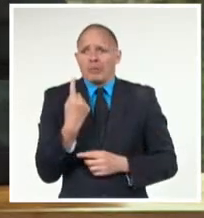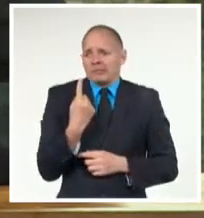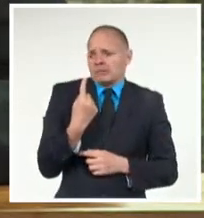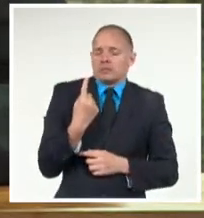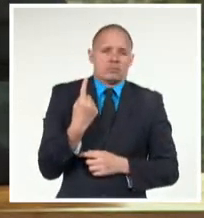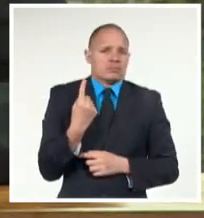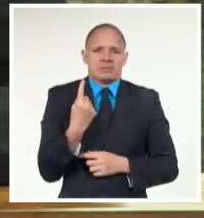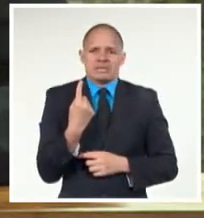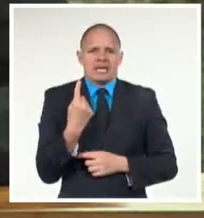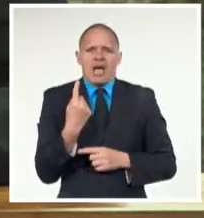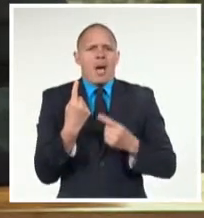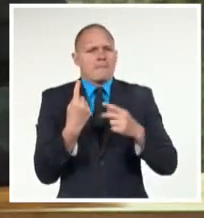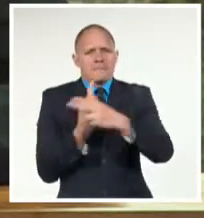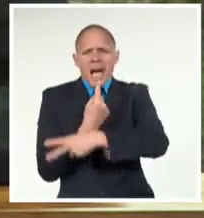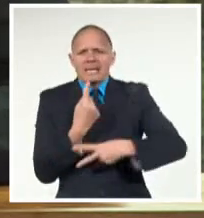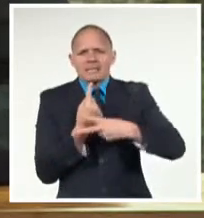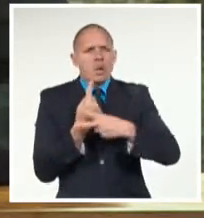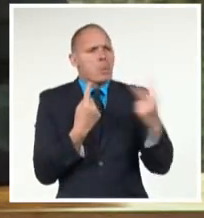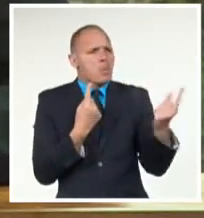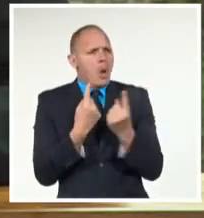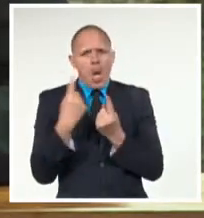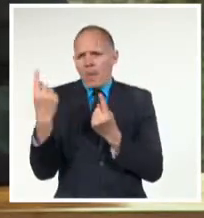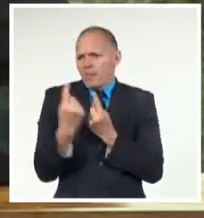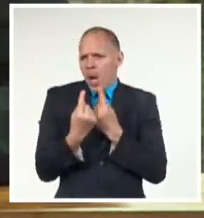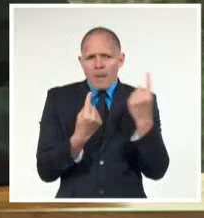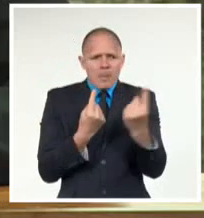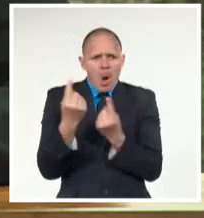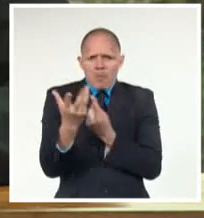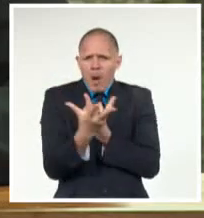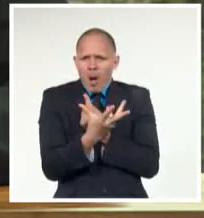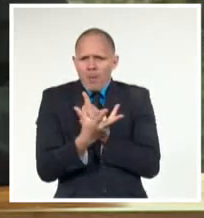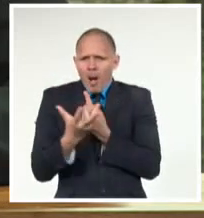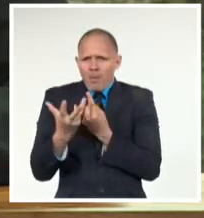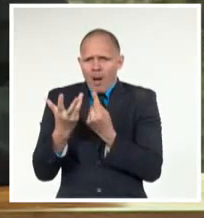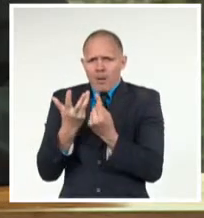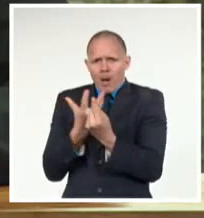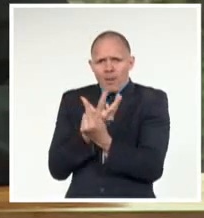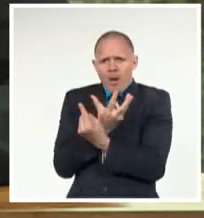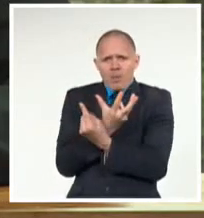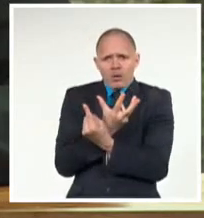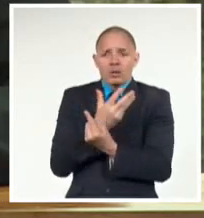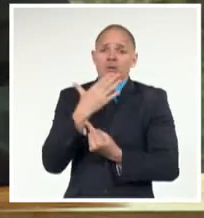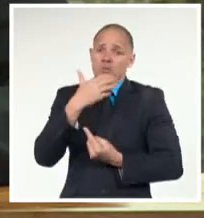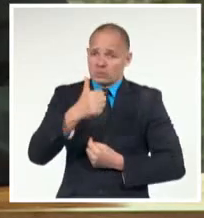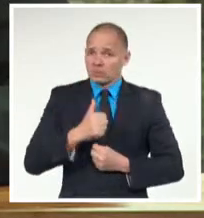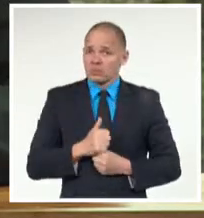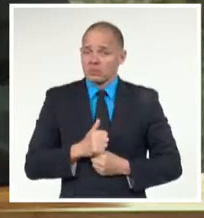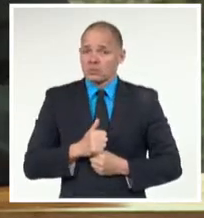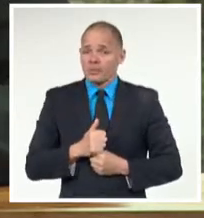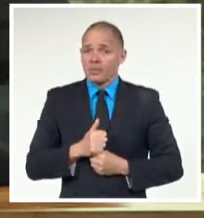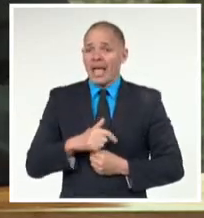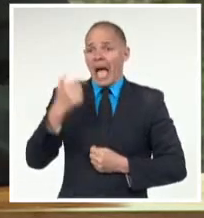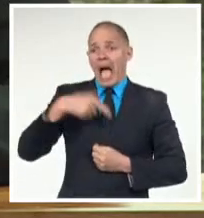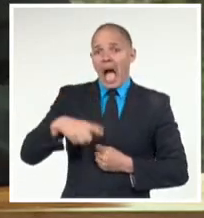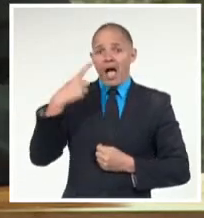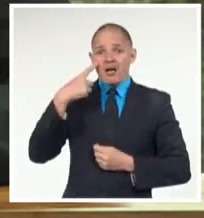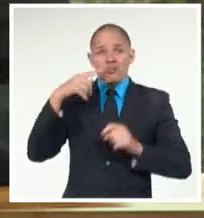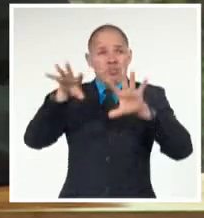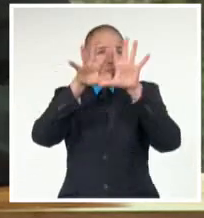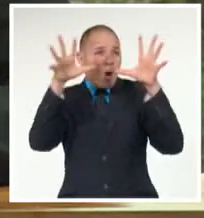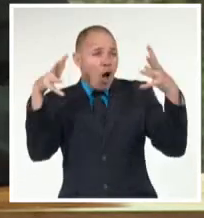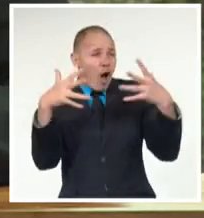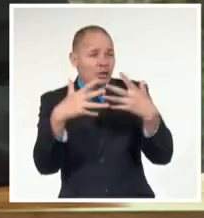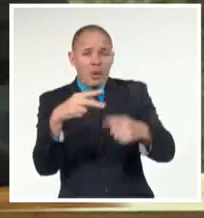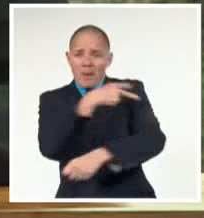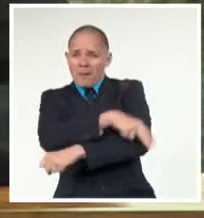nosotros no pocos países amigos dispuestos a colaborar en los momentos más difíciles. En el mundo existen suficientes Estados